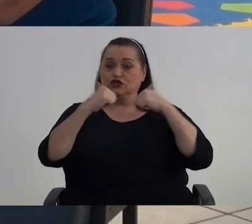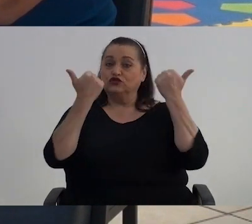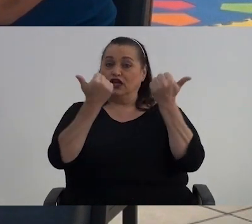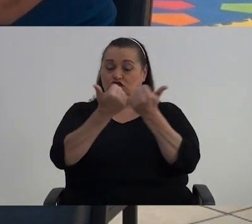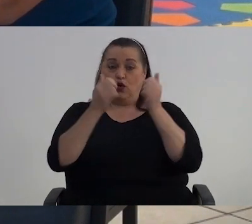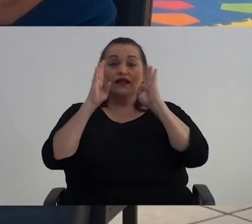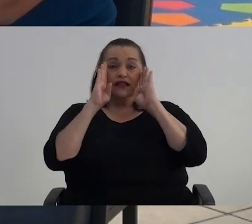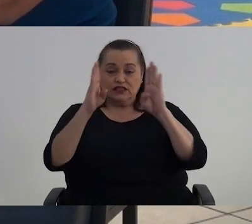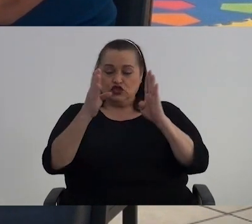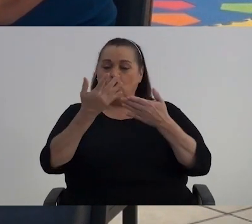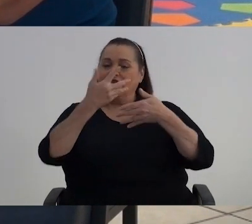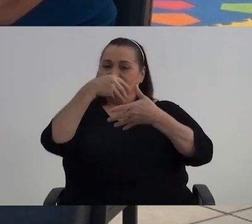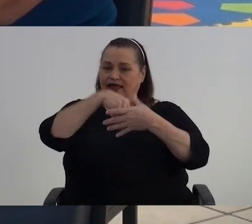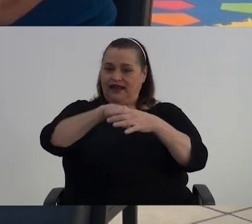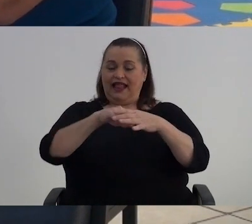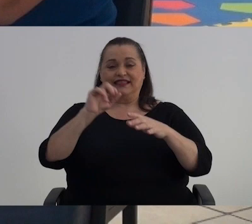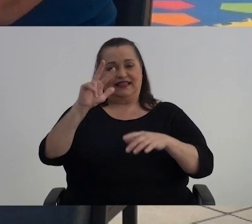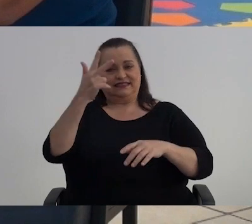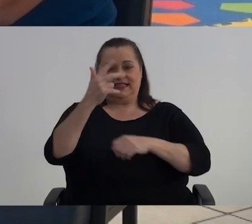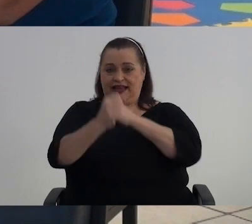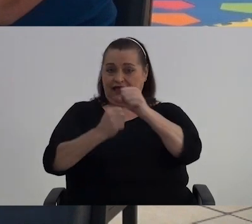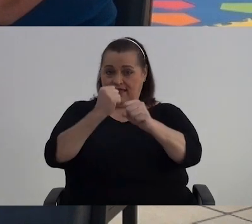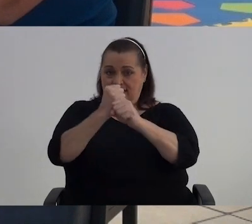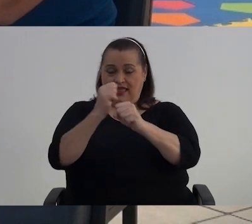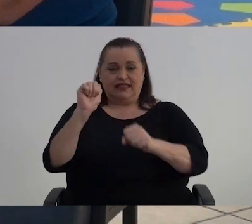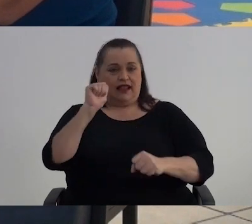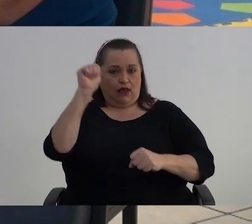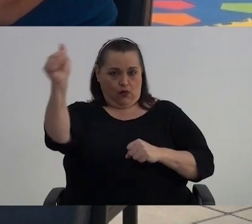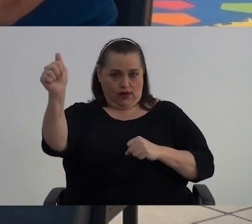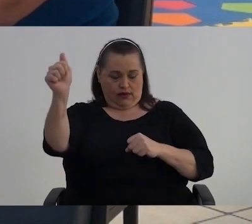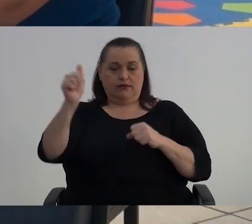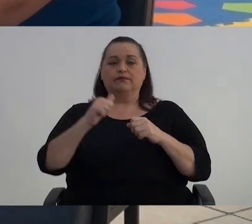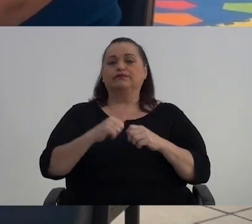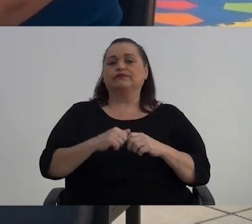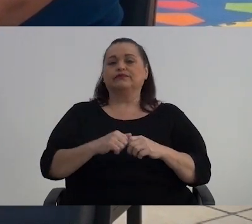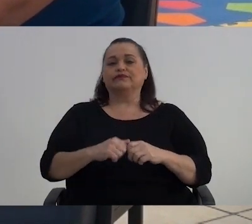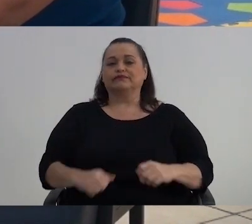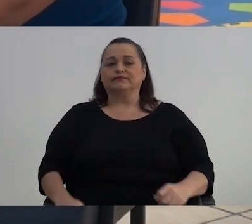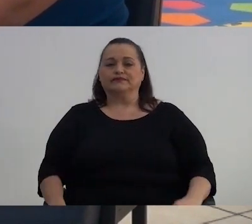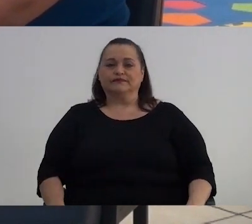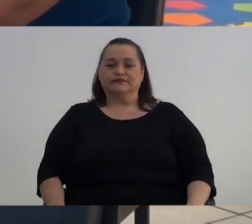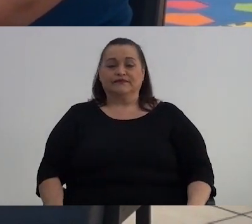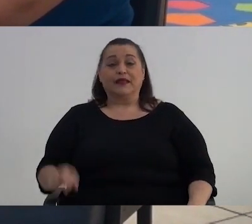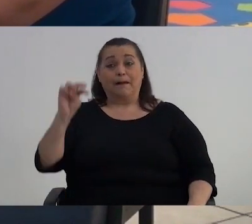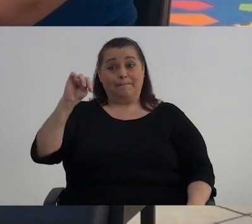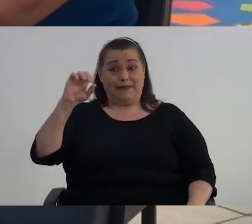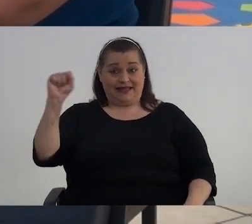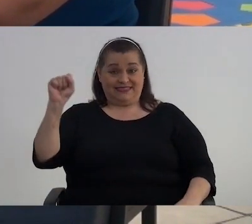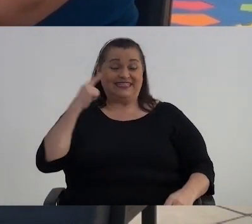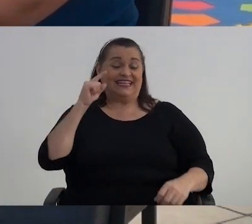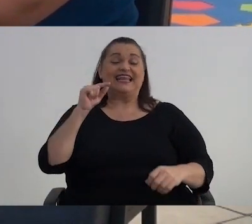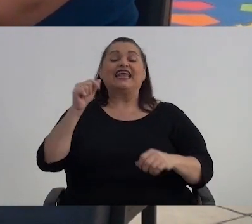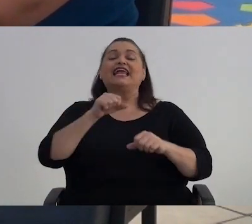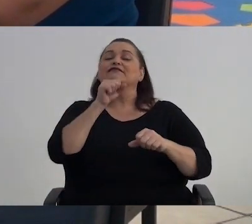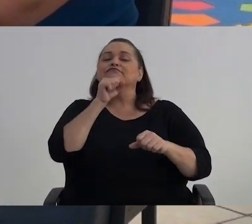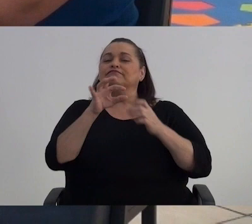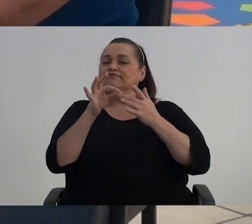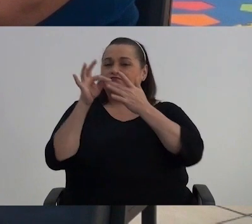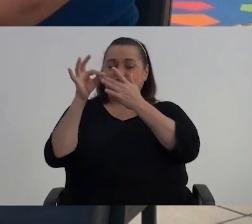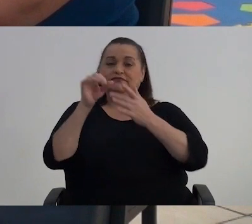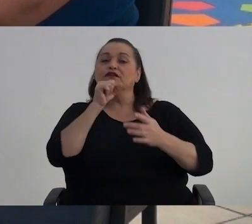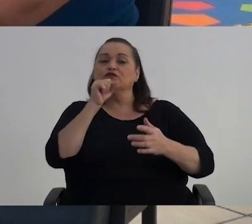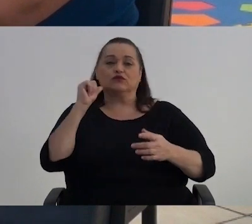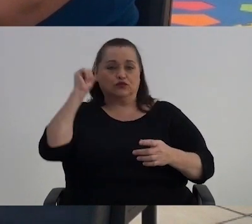asociación de atención integral de la tercera edad de Alajuela Máster en gerontología